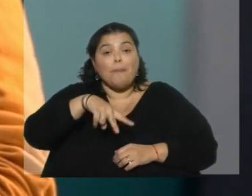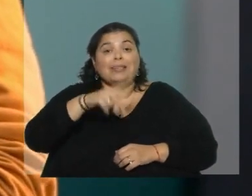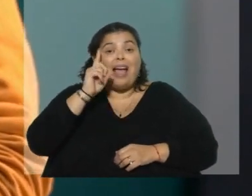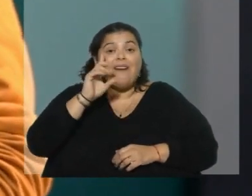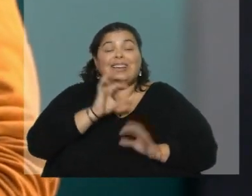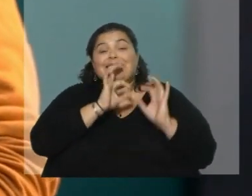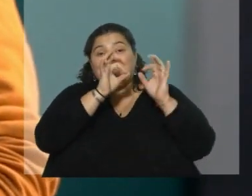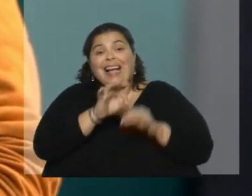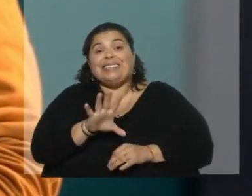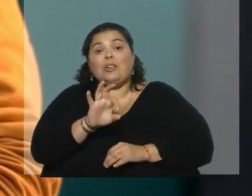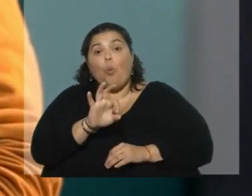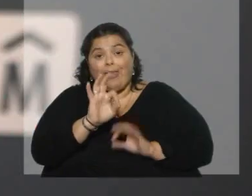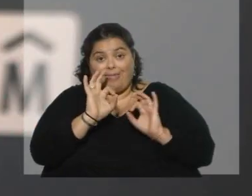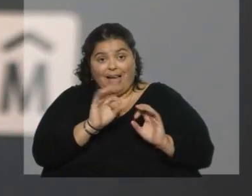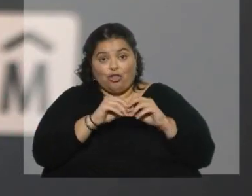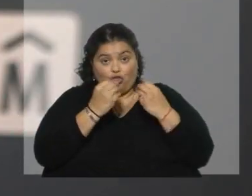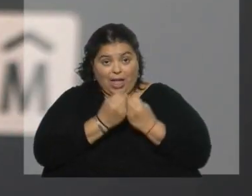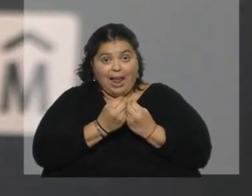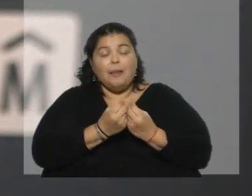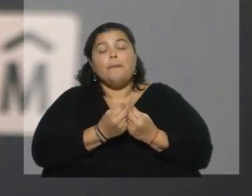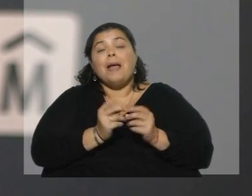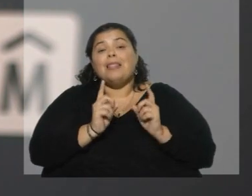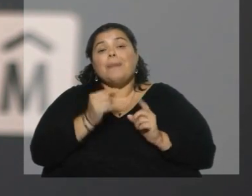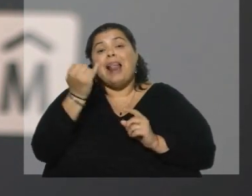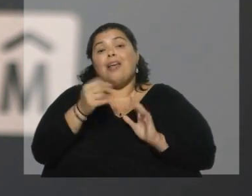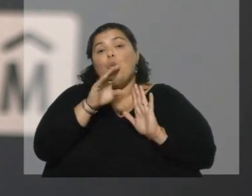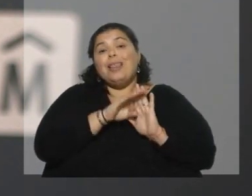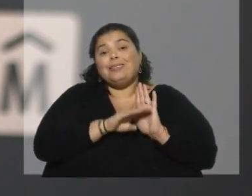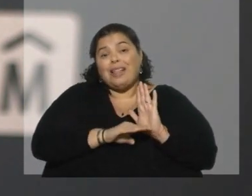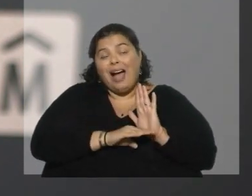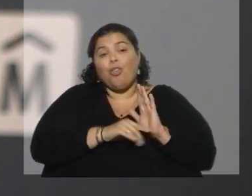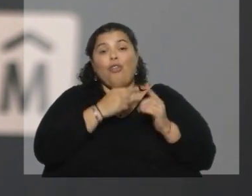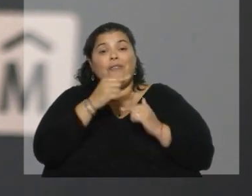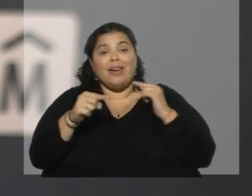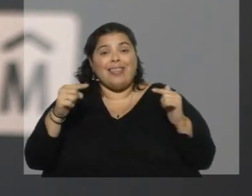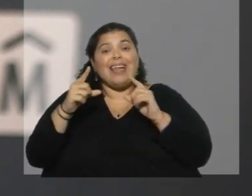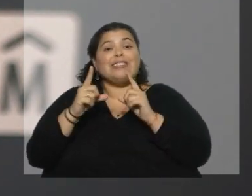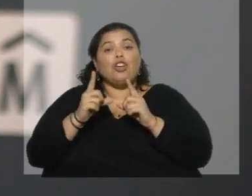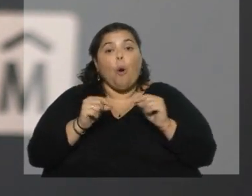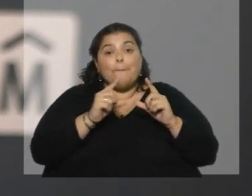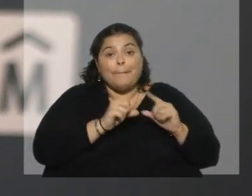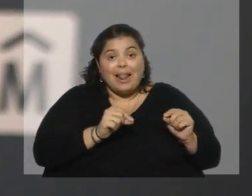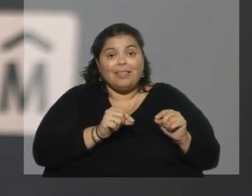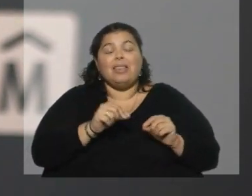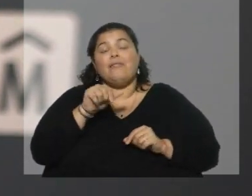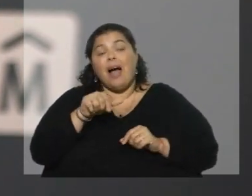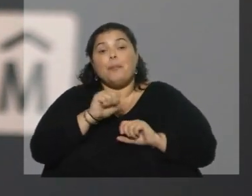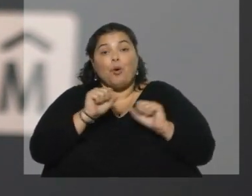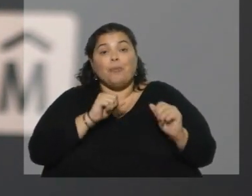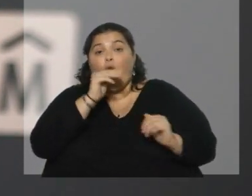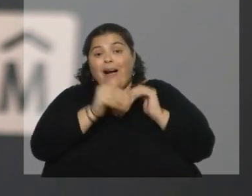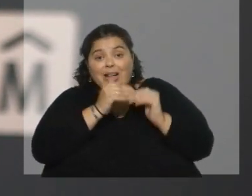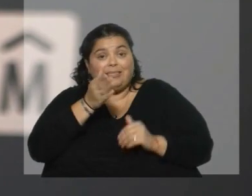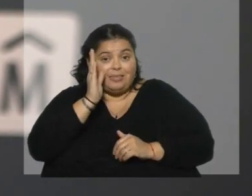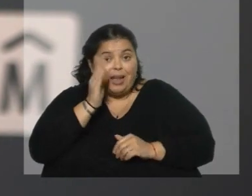50. Tenemos también ya un listado que hemos visitado y conversado con cooperativas a más de 100, o que hoy en día podríamos seguir avanzando.